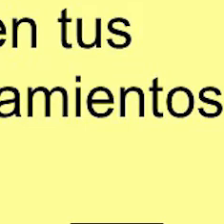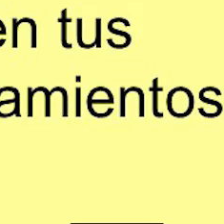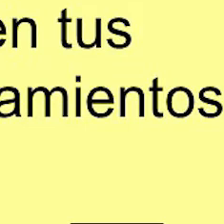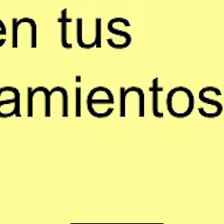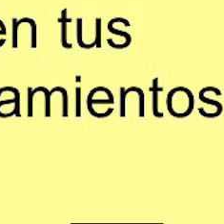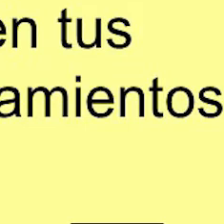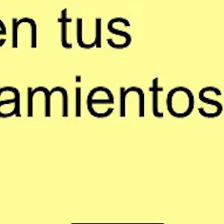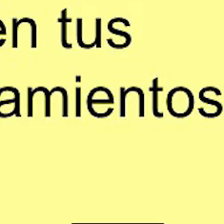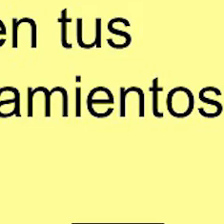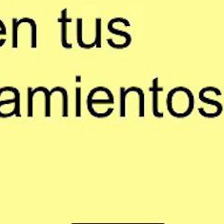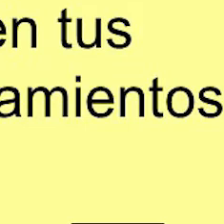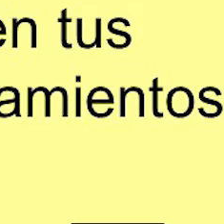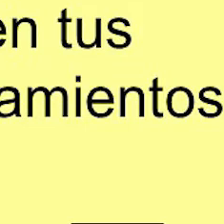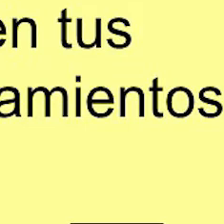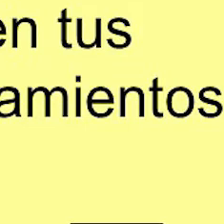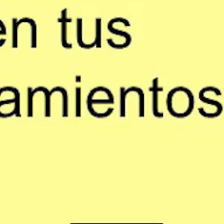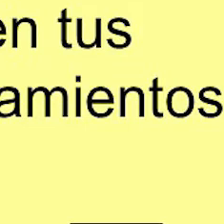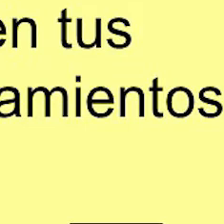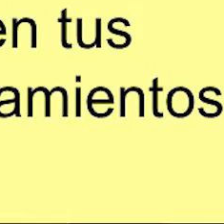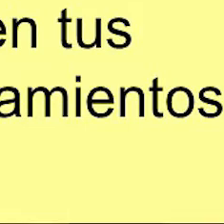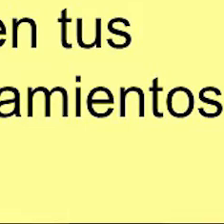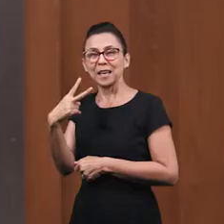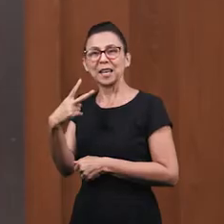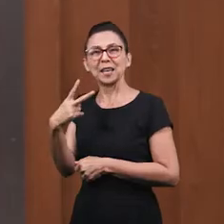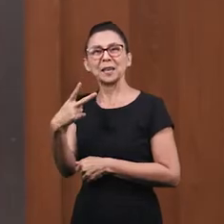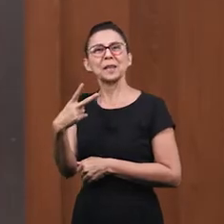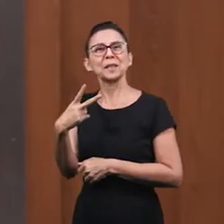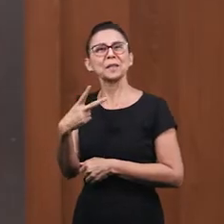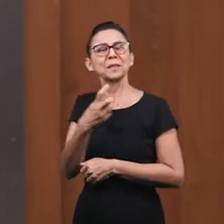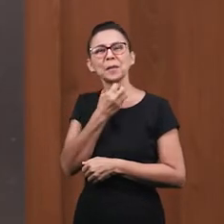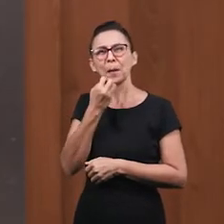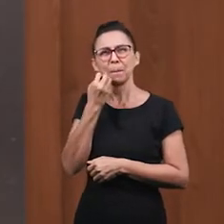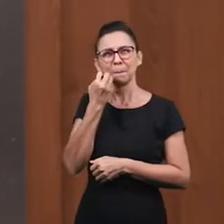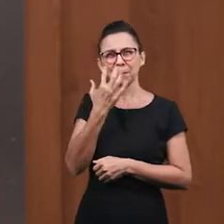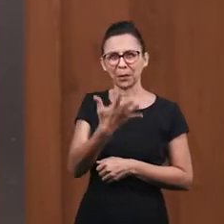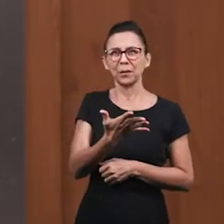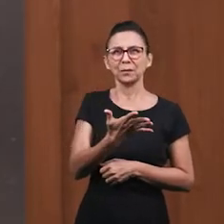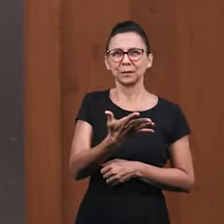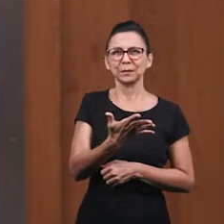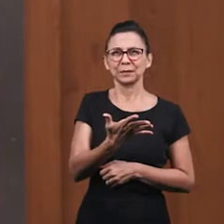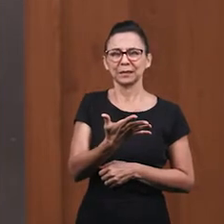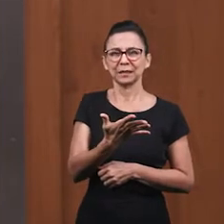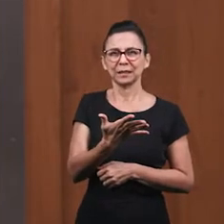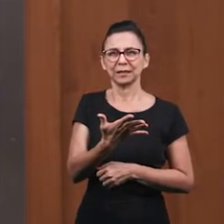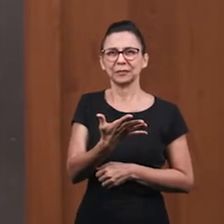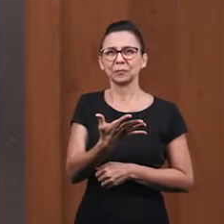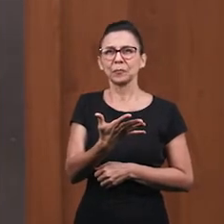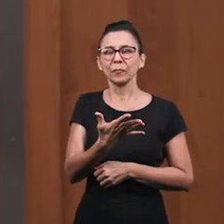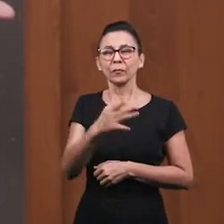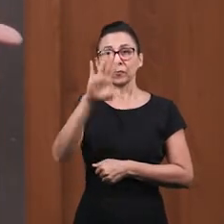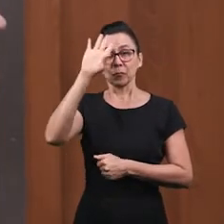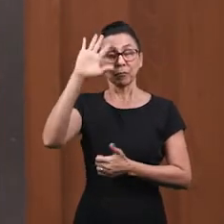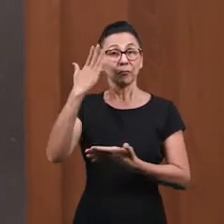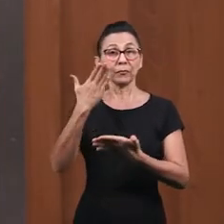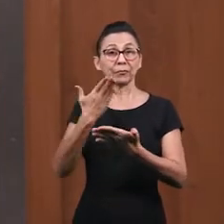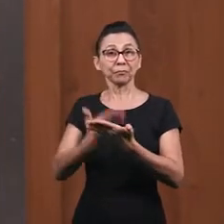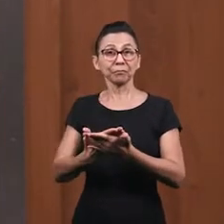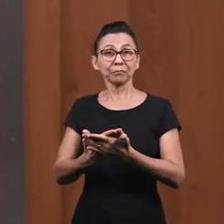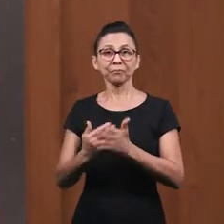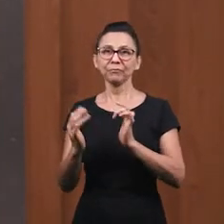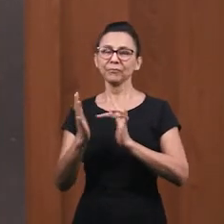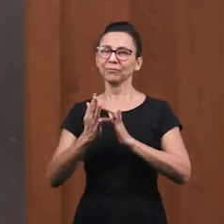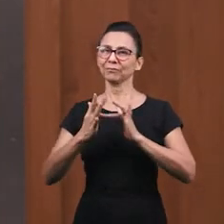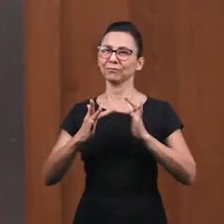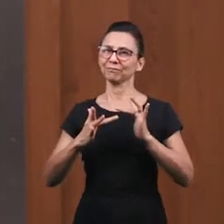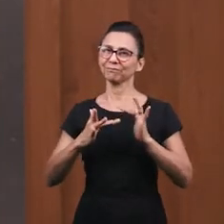Que se hace Secretamente En nuestra intimidad Él nos oye Cómo es bueno Tener a alguien Con quien nosotros